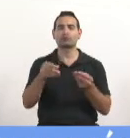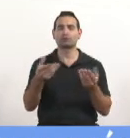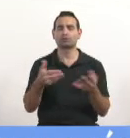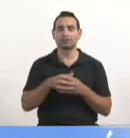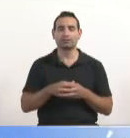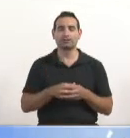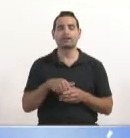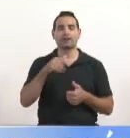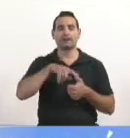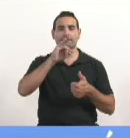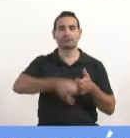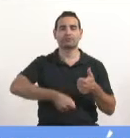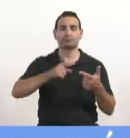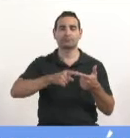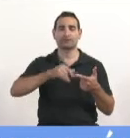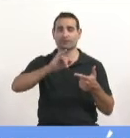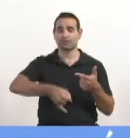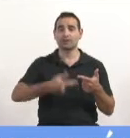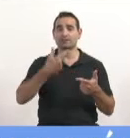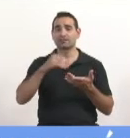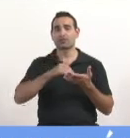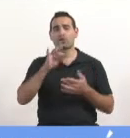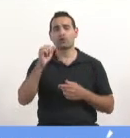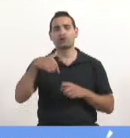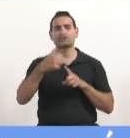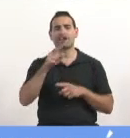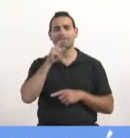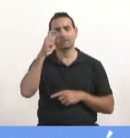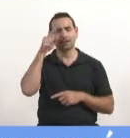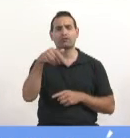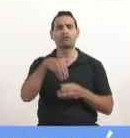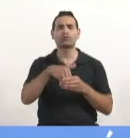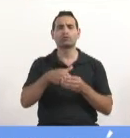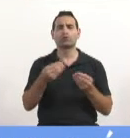Crexel, afirmativo, Diángel afirmativo. Senador Doñate, su voto, por favor.